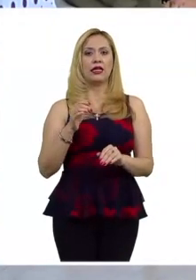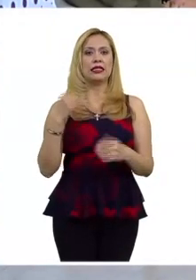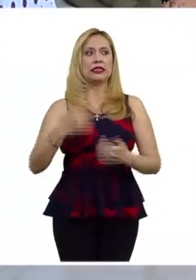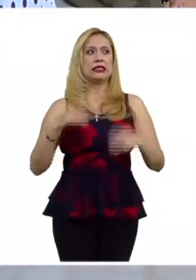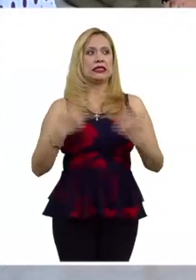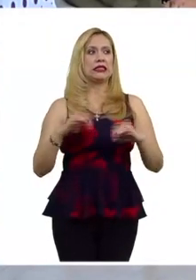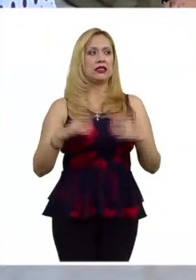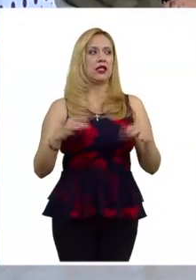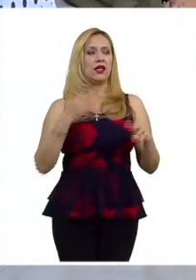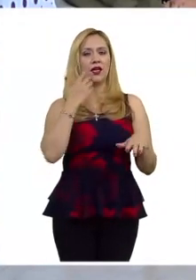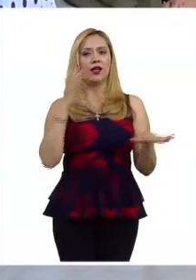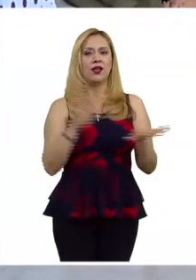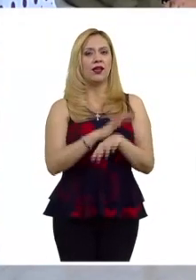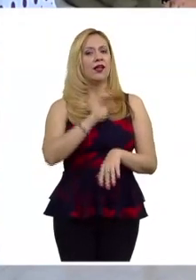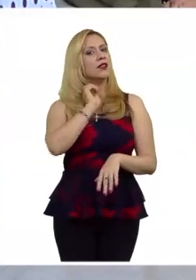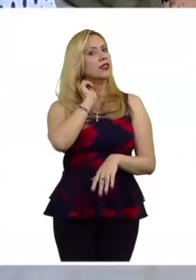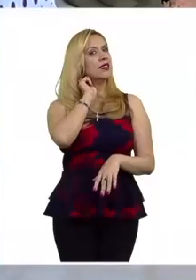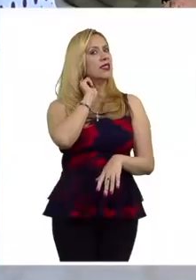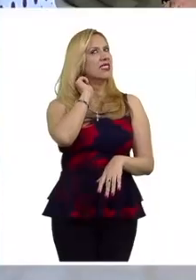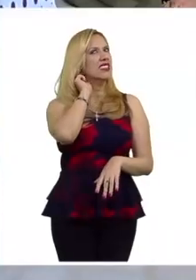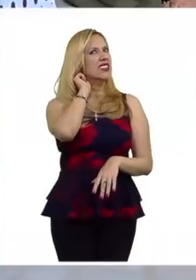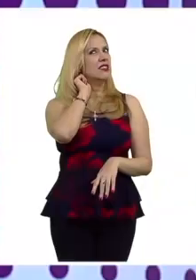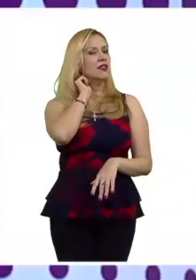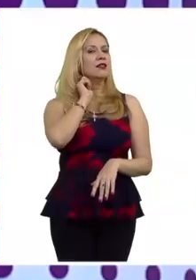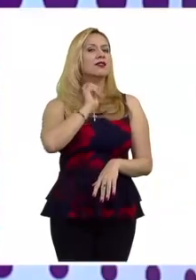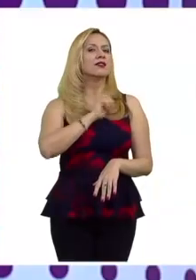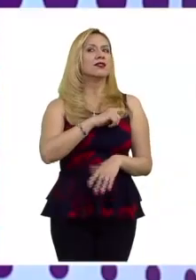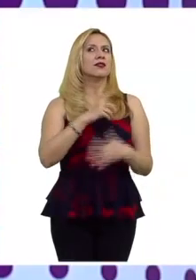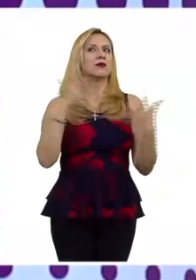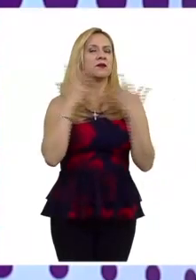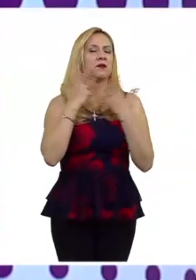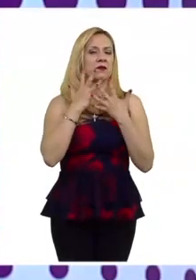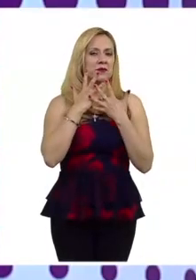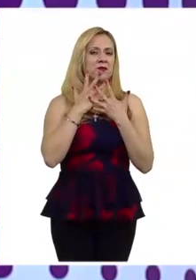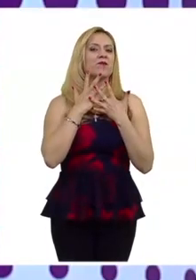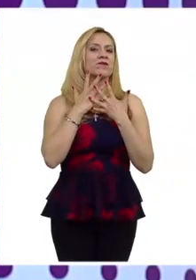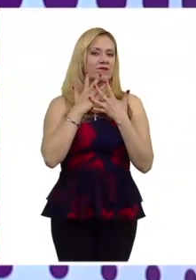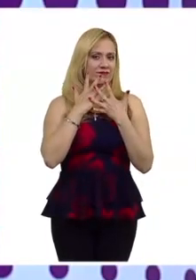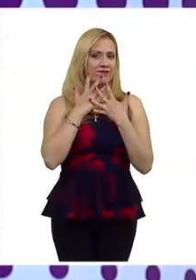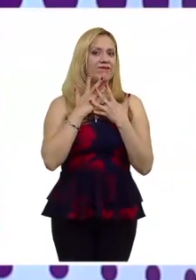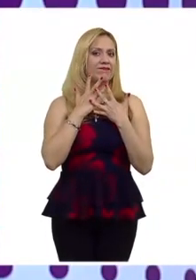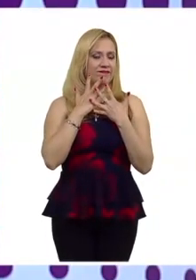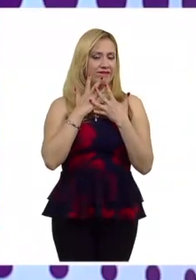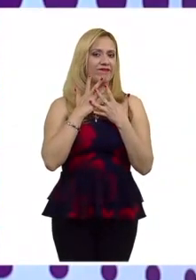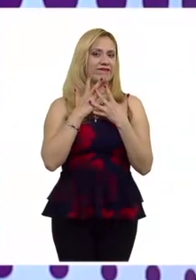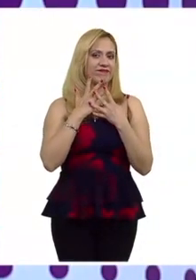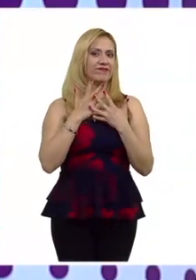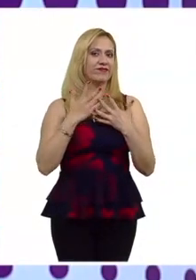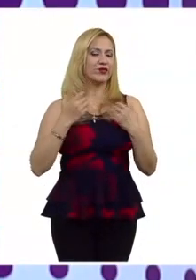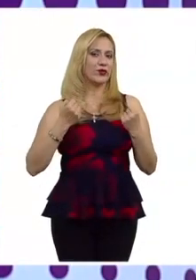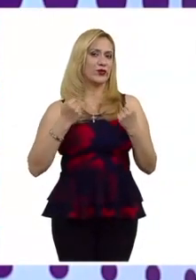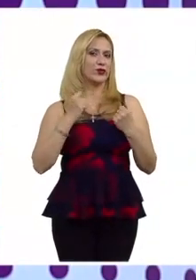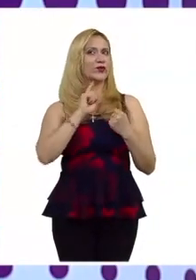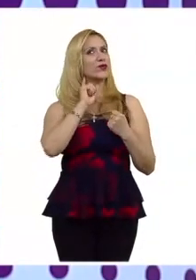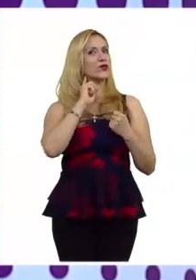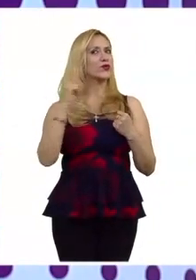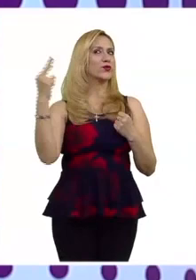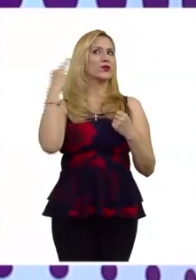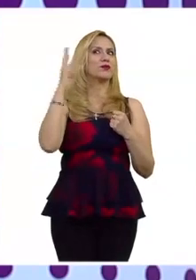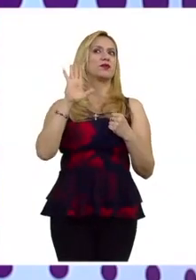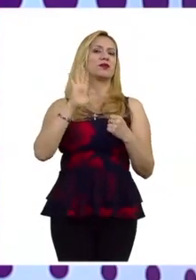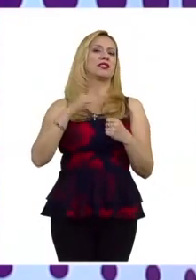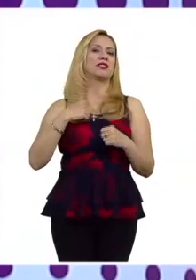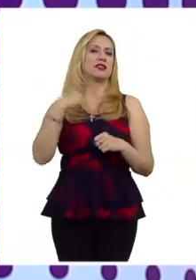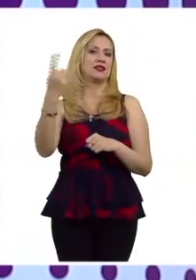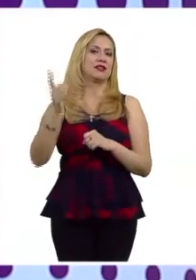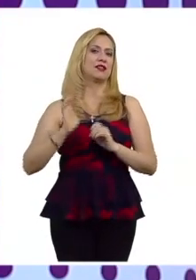el tatuaje pues también te representa que estaba consciente del tatuaje que portaba por ahí hay una discusión que se da también